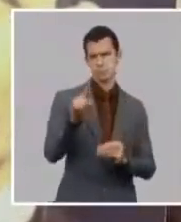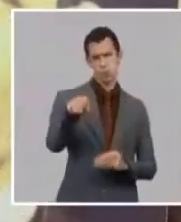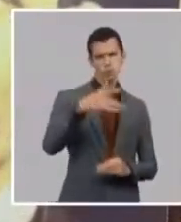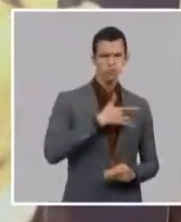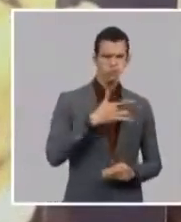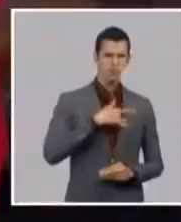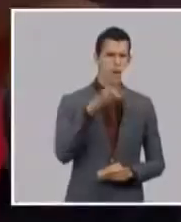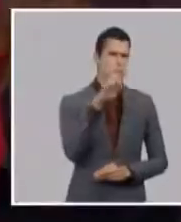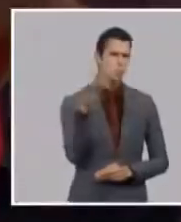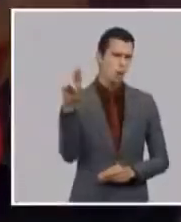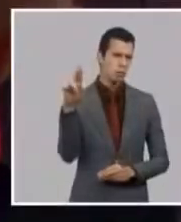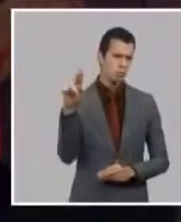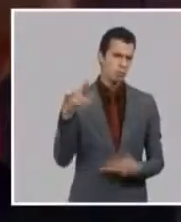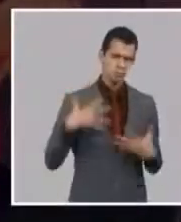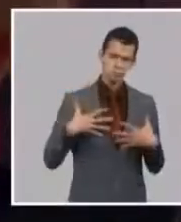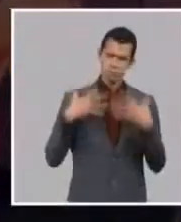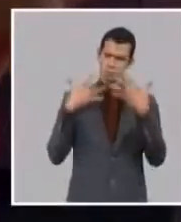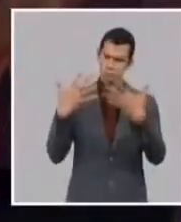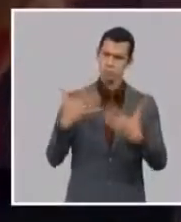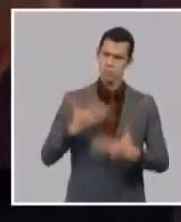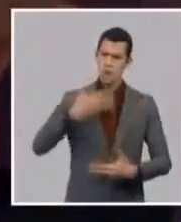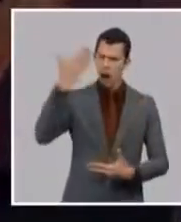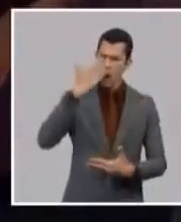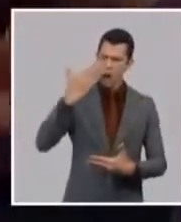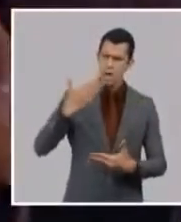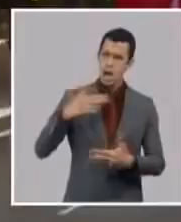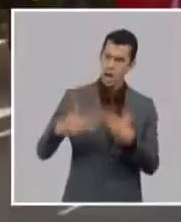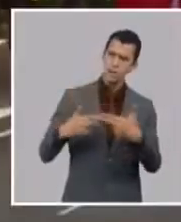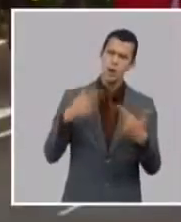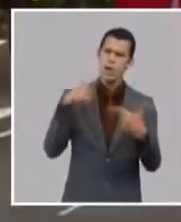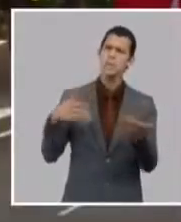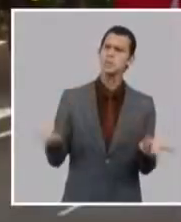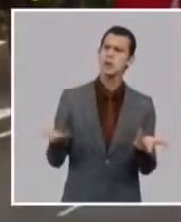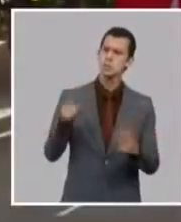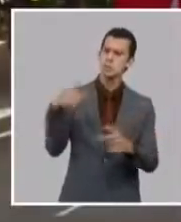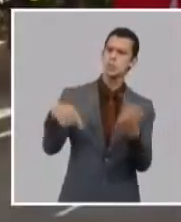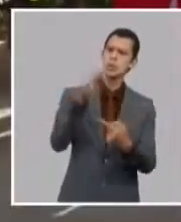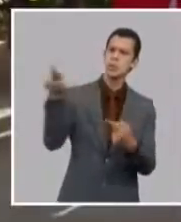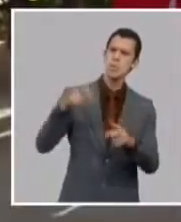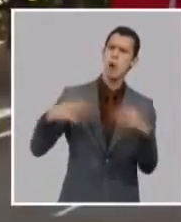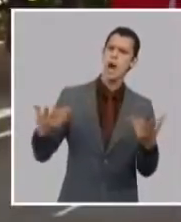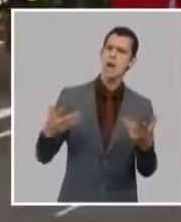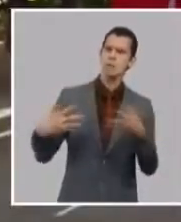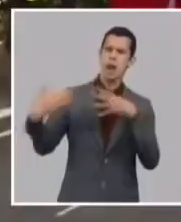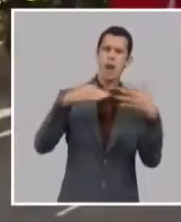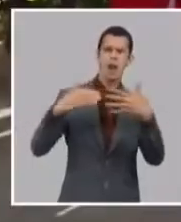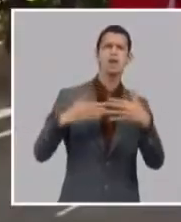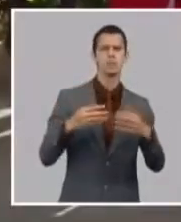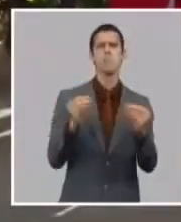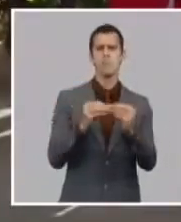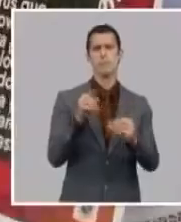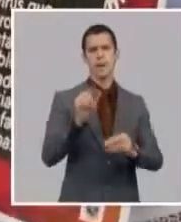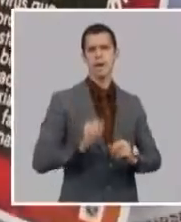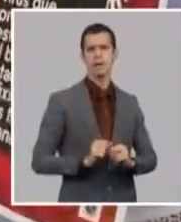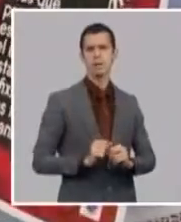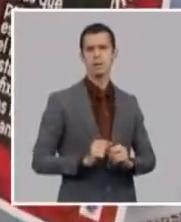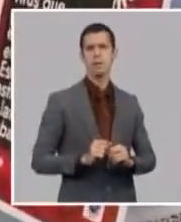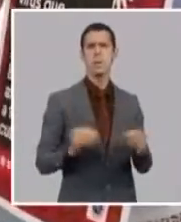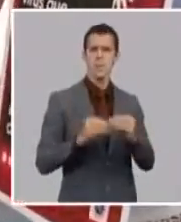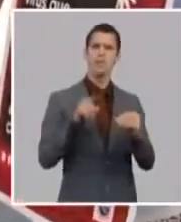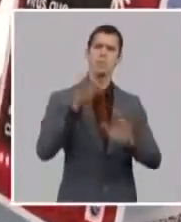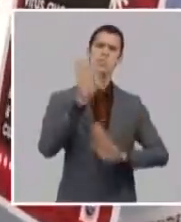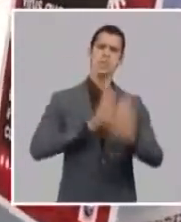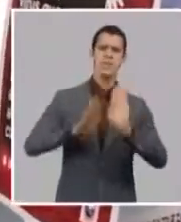que salieron a enfrentar esos disturbios entonces yo creo que también el otro saldo que nos deja esto